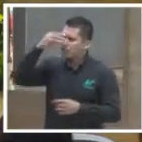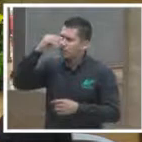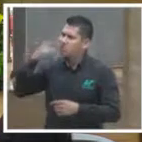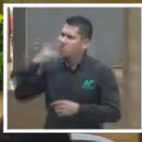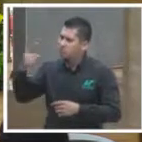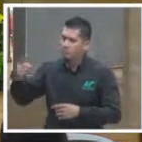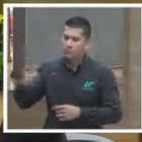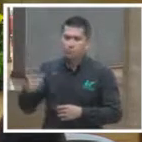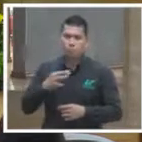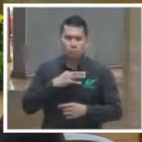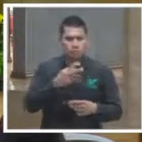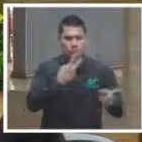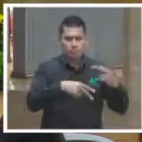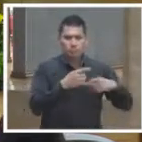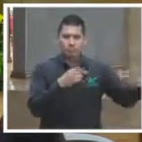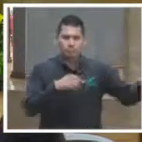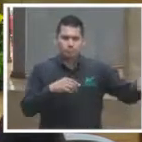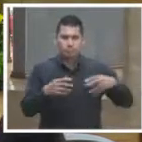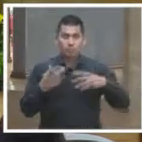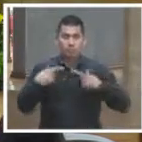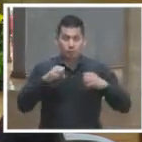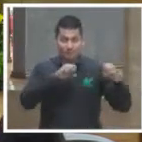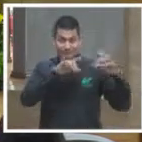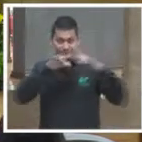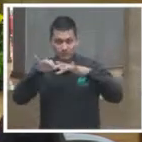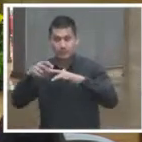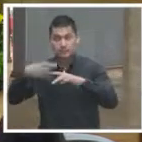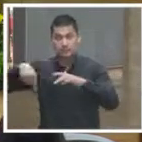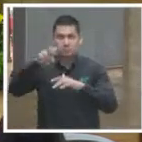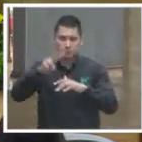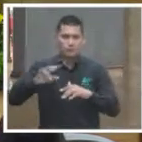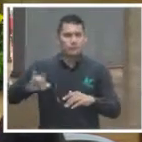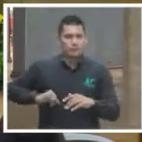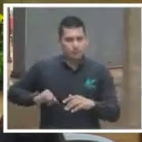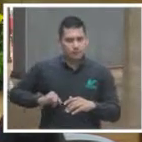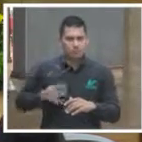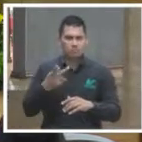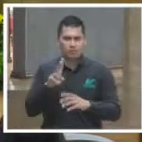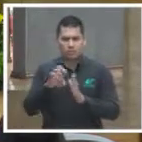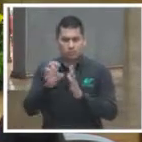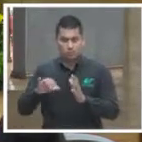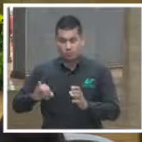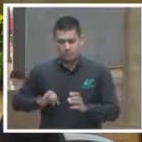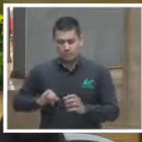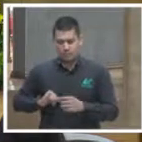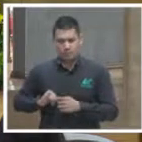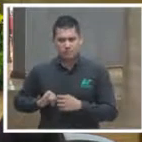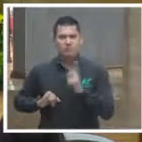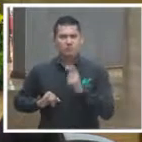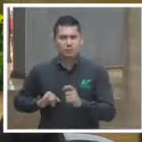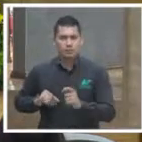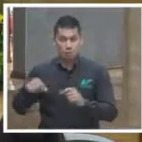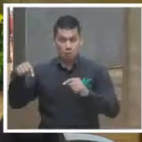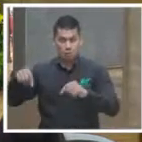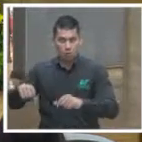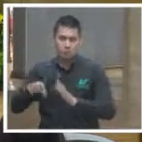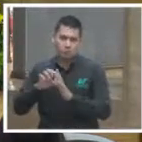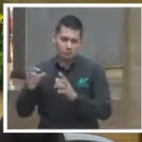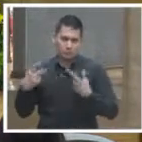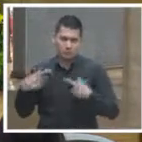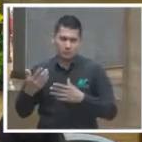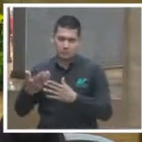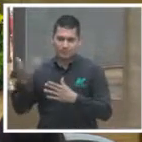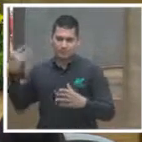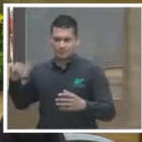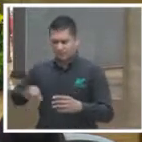principales que van a estar ahí van a ser interesados, pero no interesados como hasta hoy ha sucedido, porque hoy han sido, déjenme ponerlo,